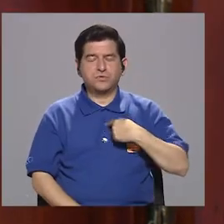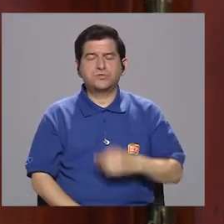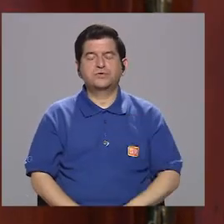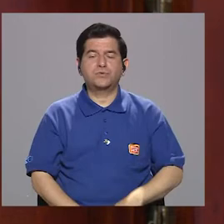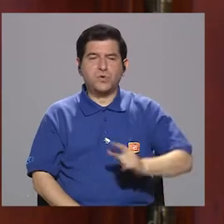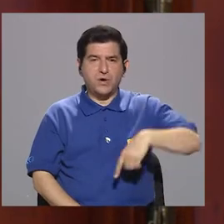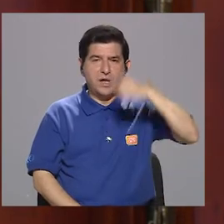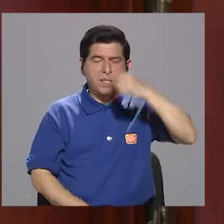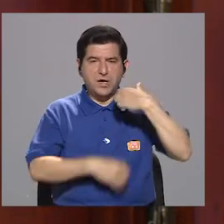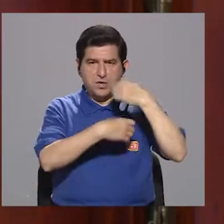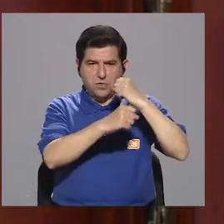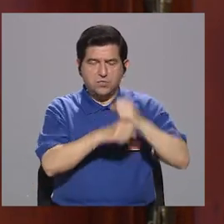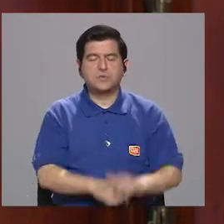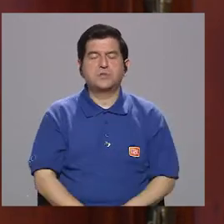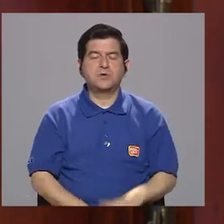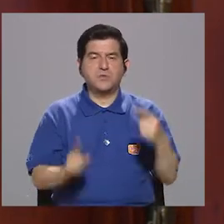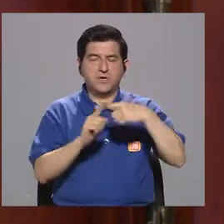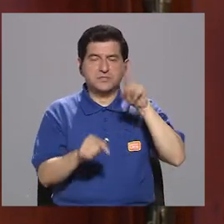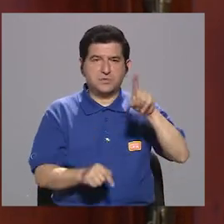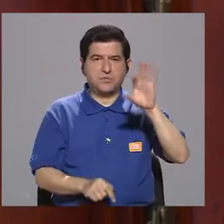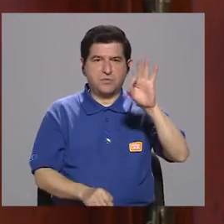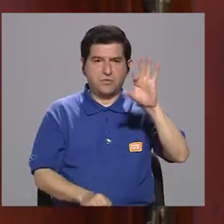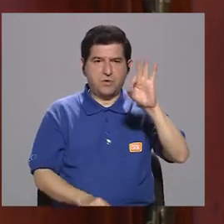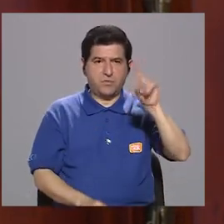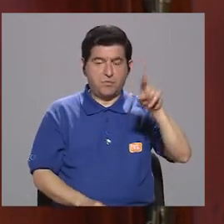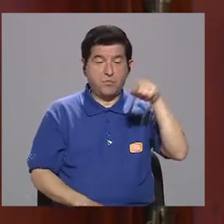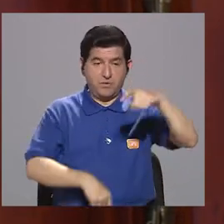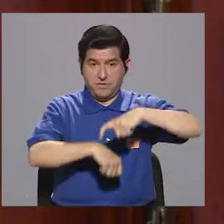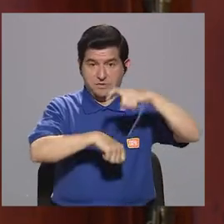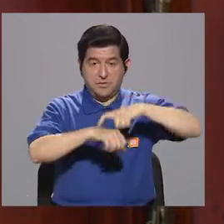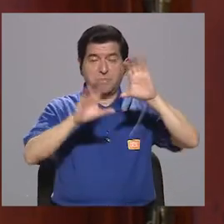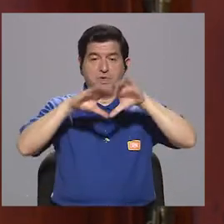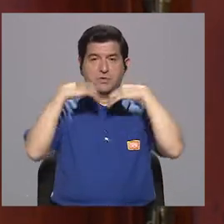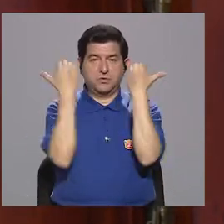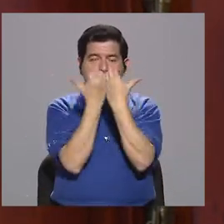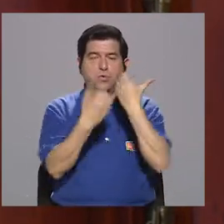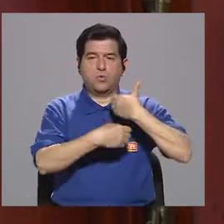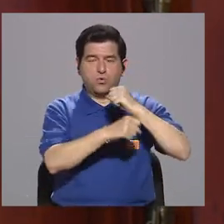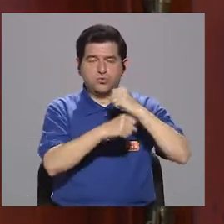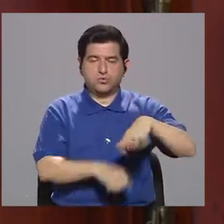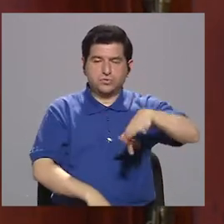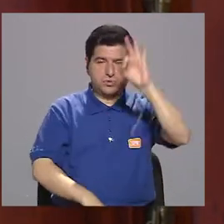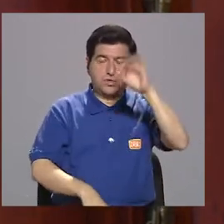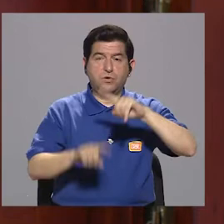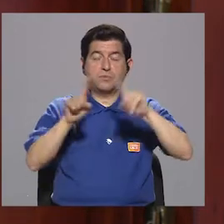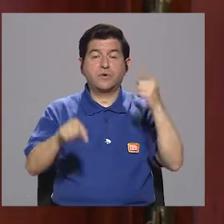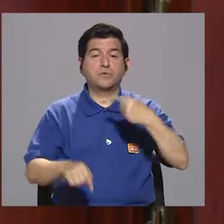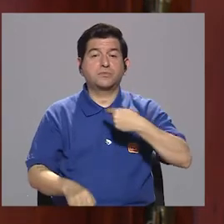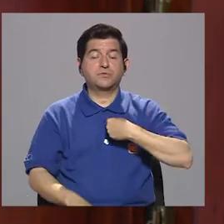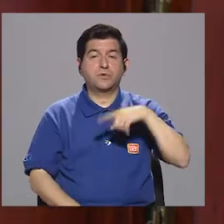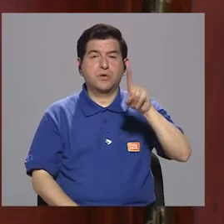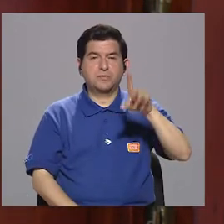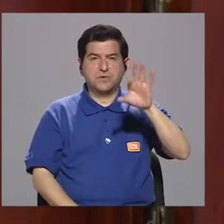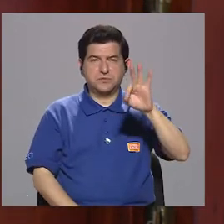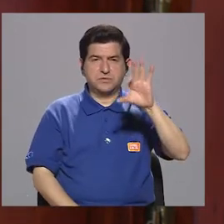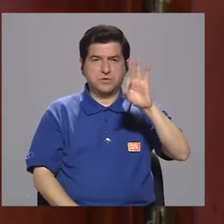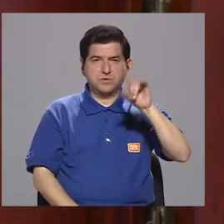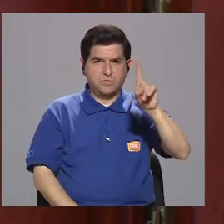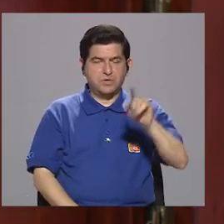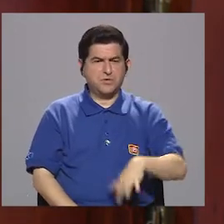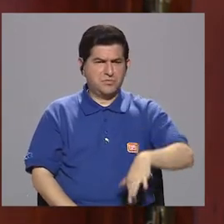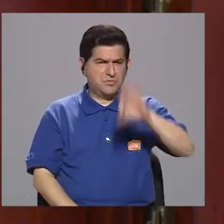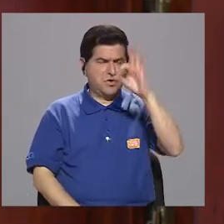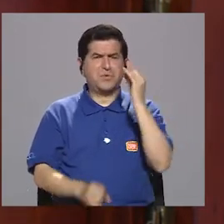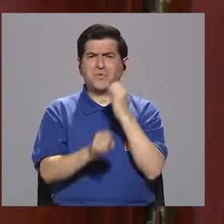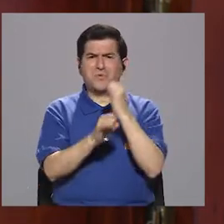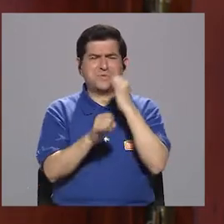tiempo el ejecutivo municipal era electo por el consejo municipal. Pero cuando llegué en el 91, de verdad que me encontré